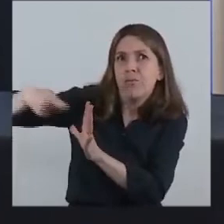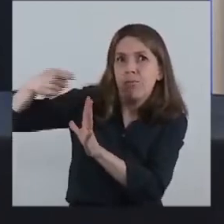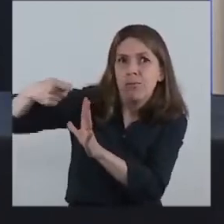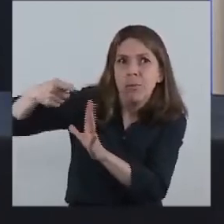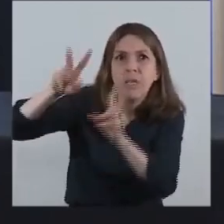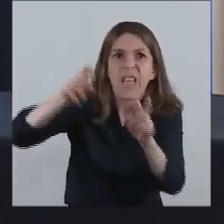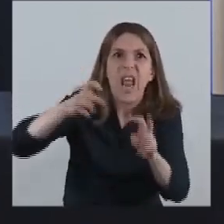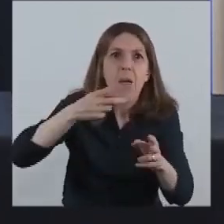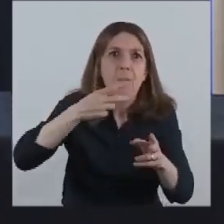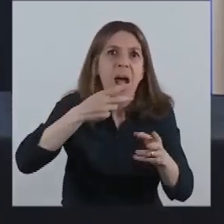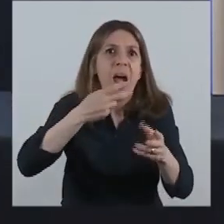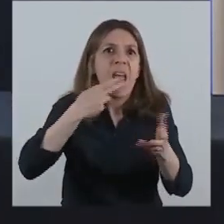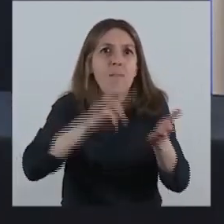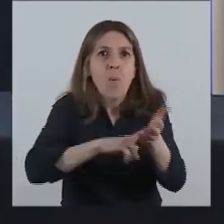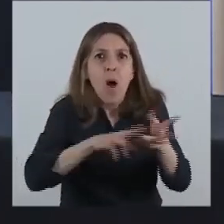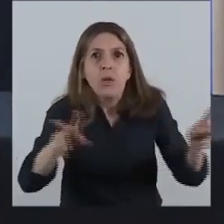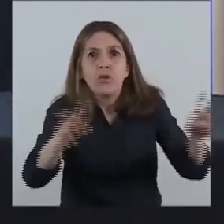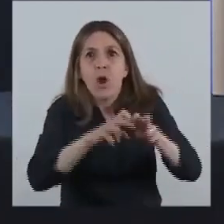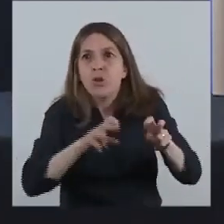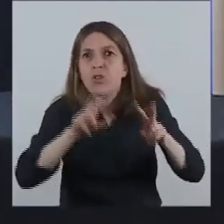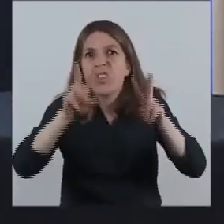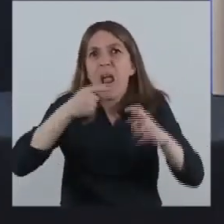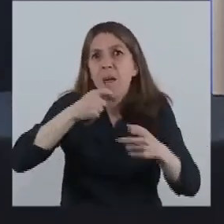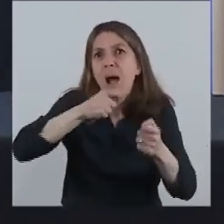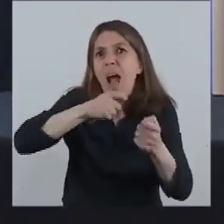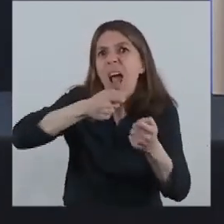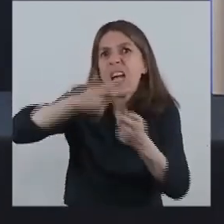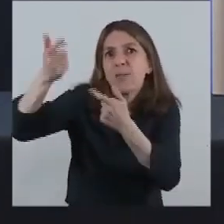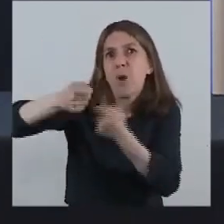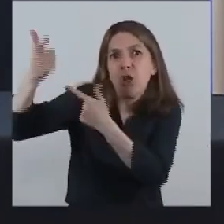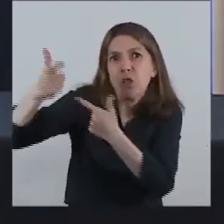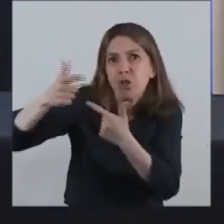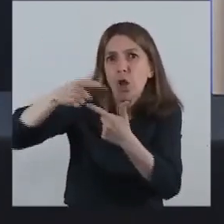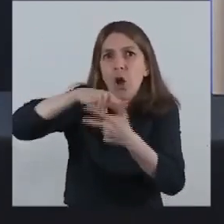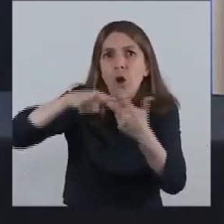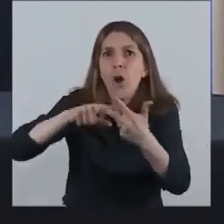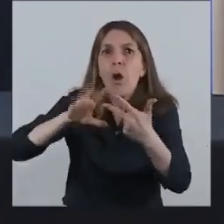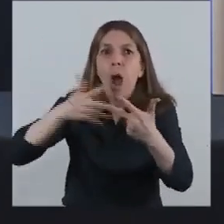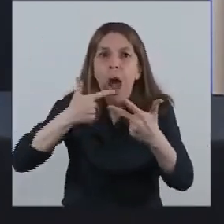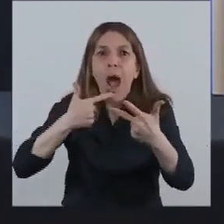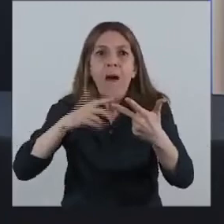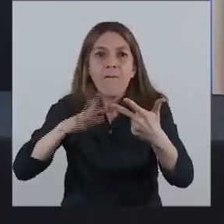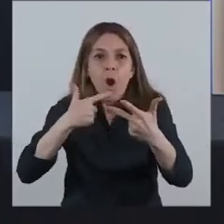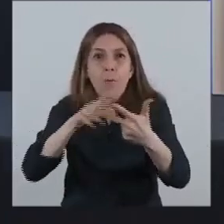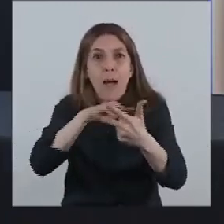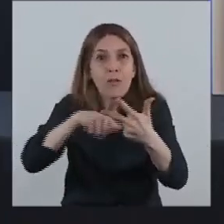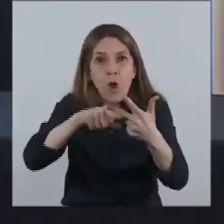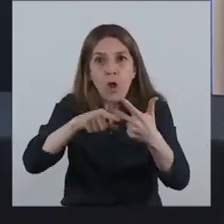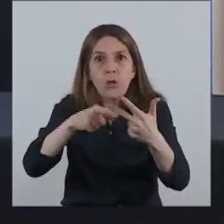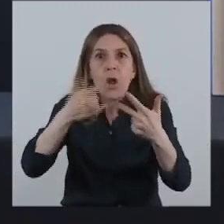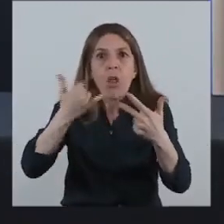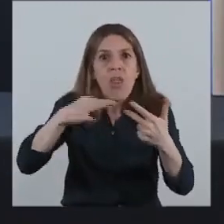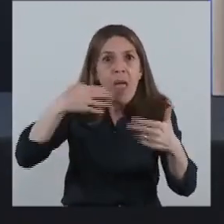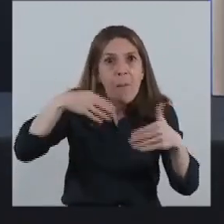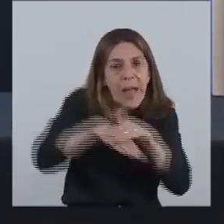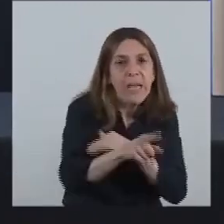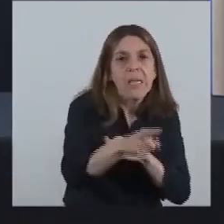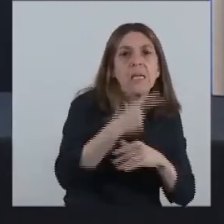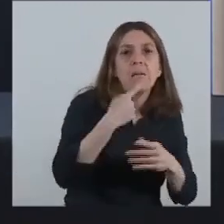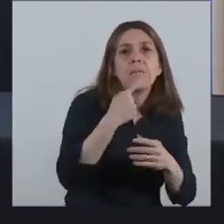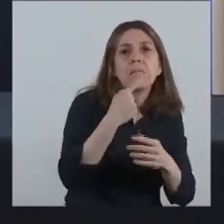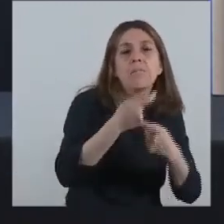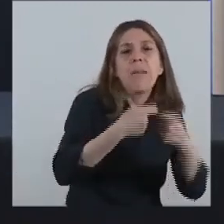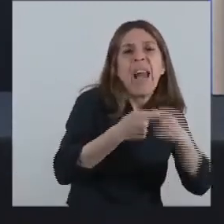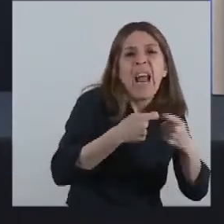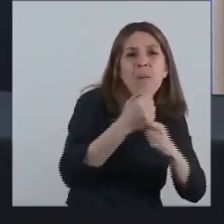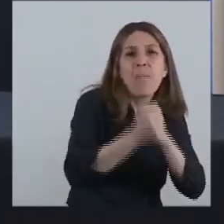en promover las exportaciones, en promover condiciones que generen una recuperación del mercado interno, tal como es en el sector de la